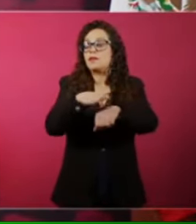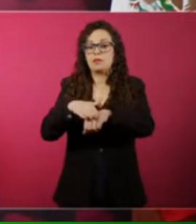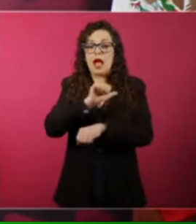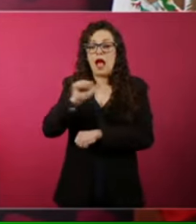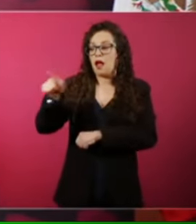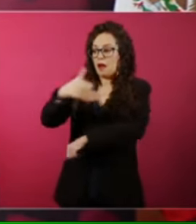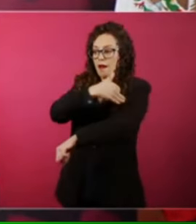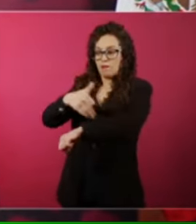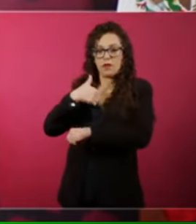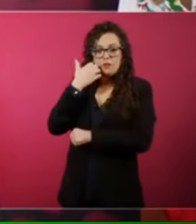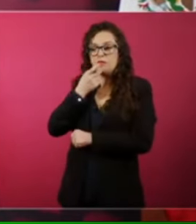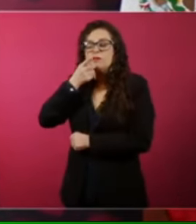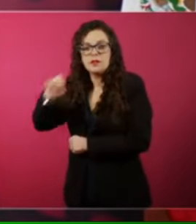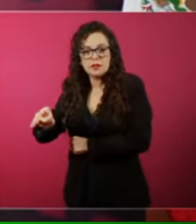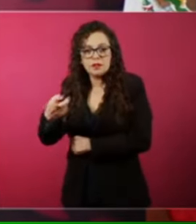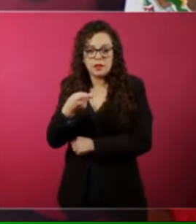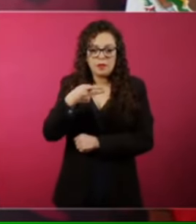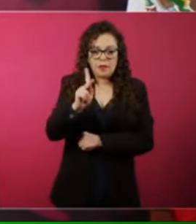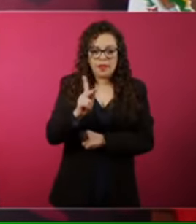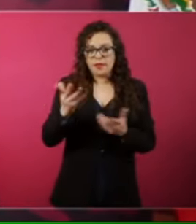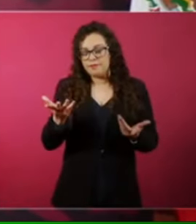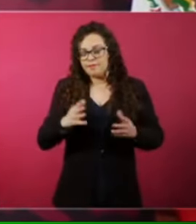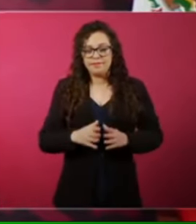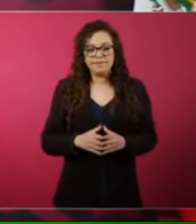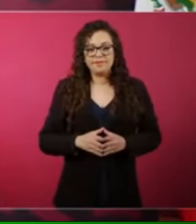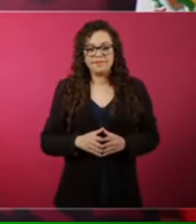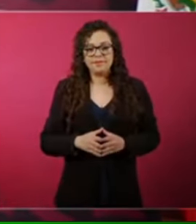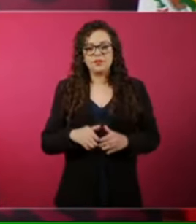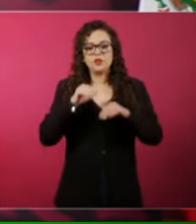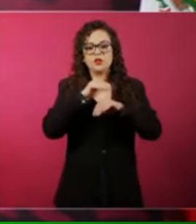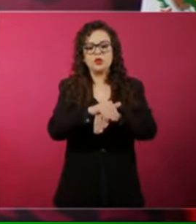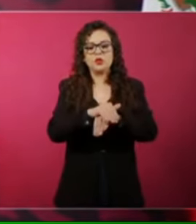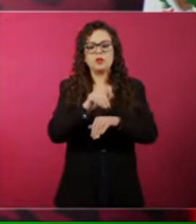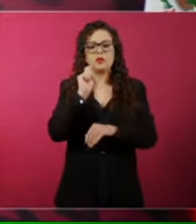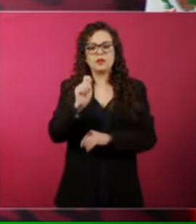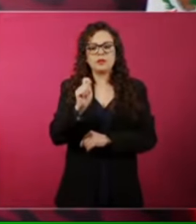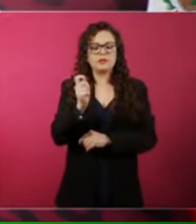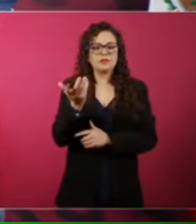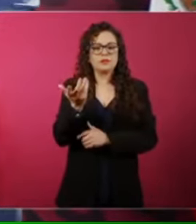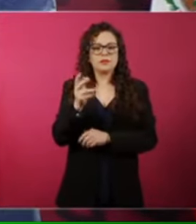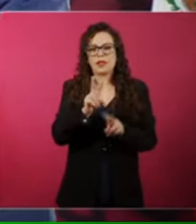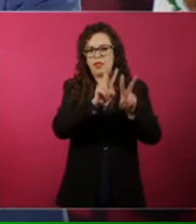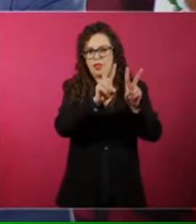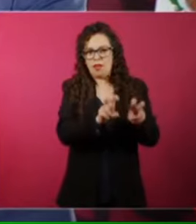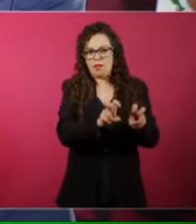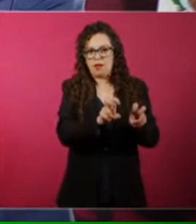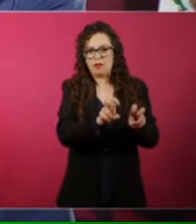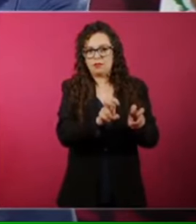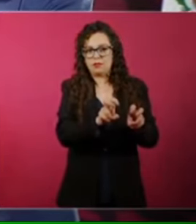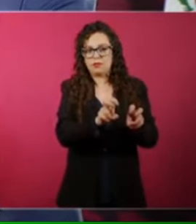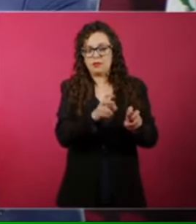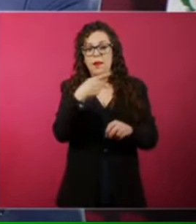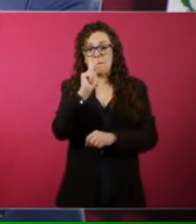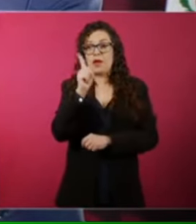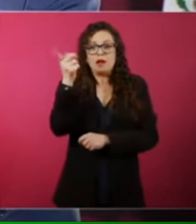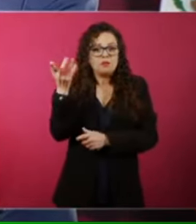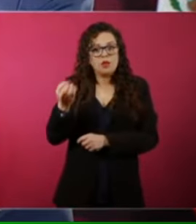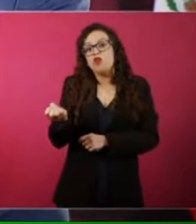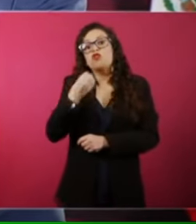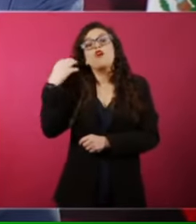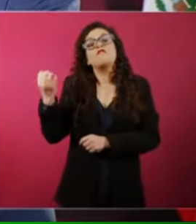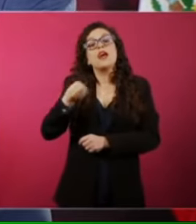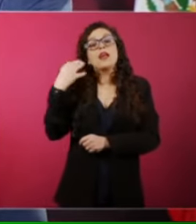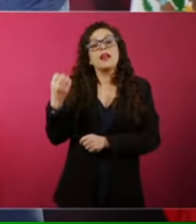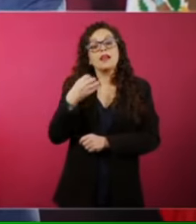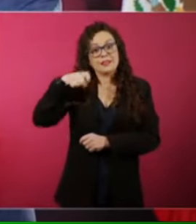esta conferencia la escuchan, la ven en Estados Unidos. Allá